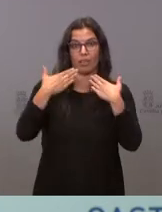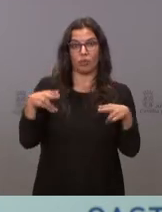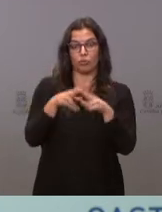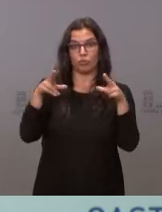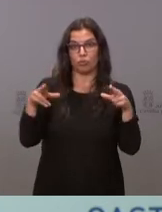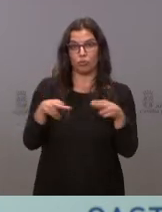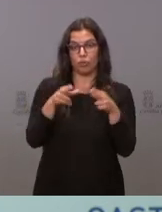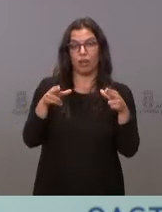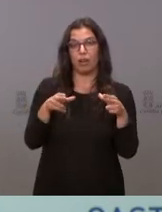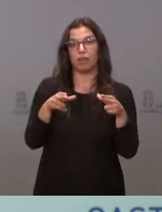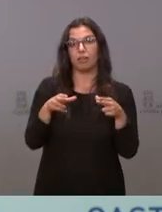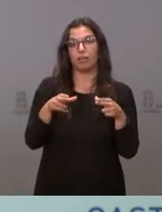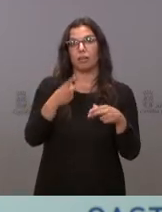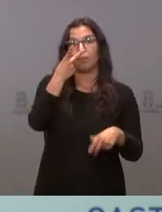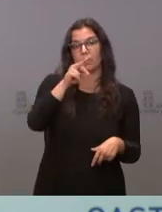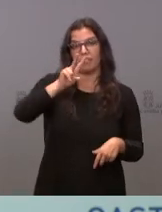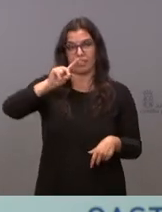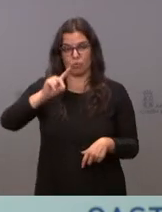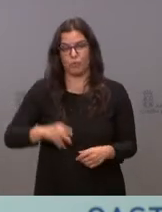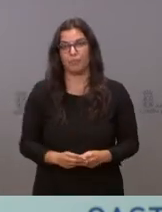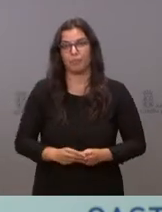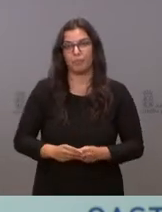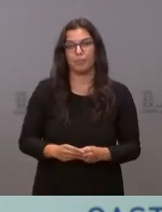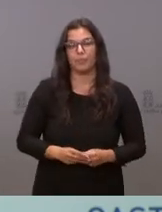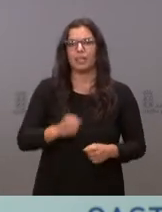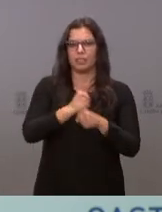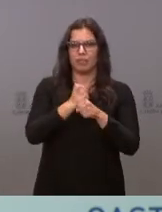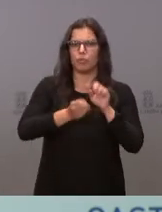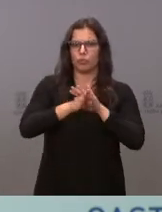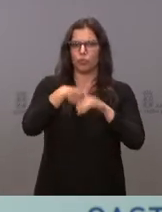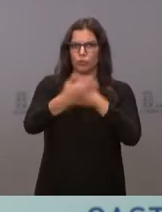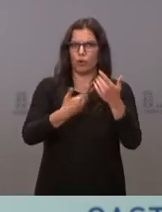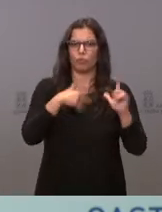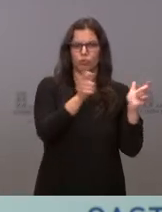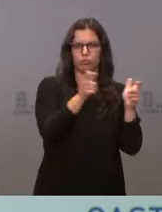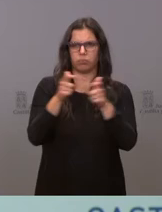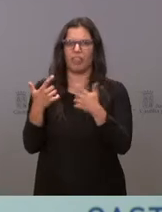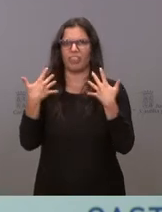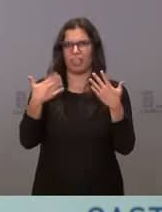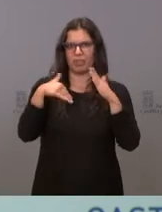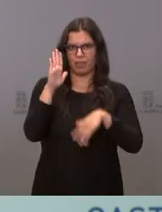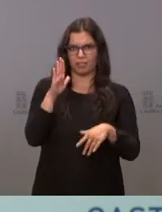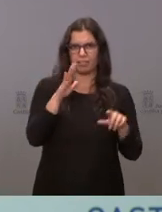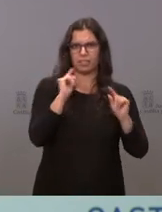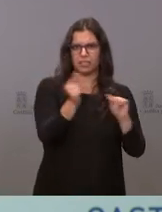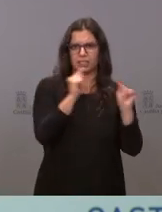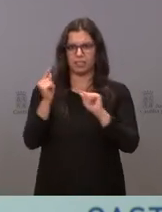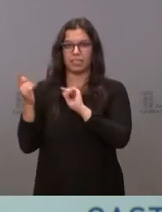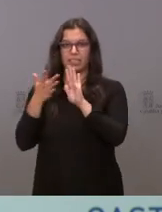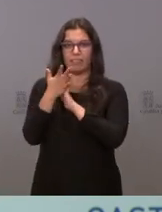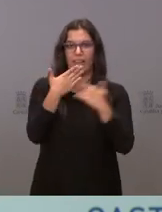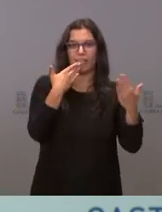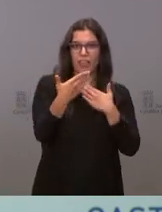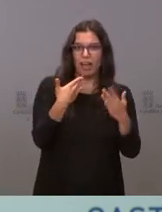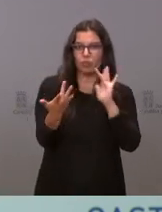de 2021. Seguimos aún trabajando en más de diez mesas. Hemos propiciado, por tanto, el diálogo, la cercanía,